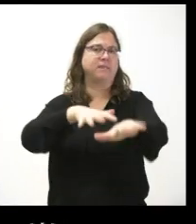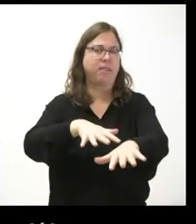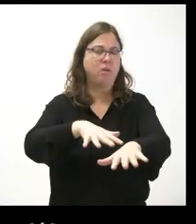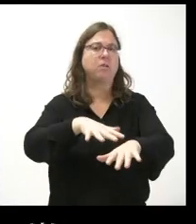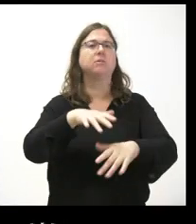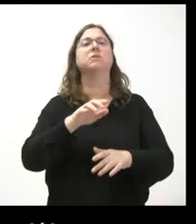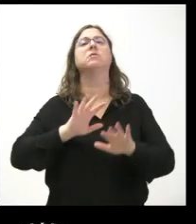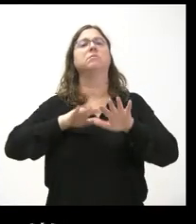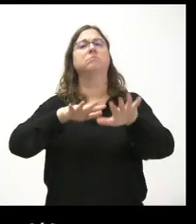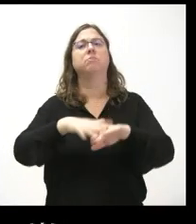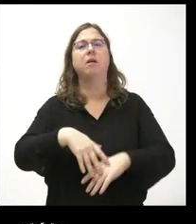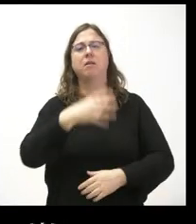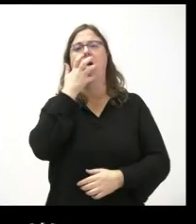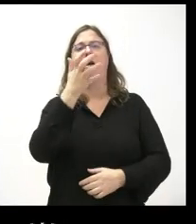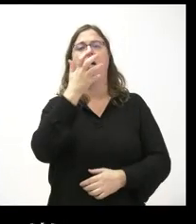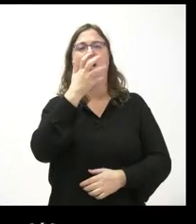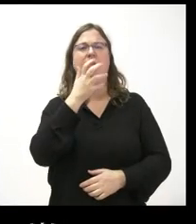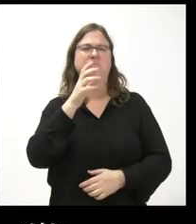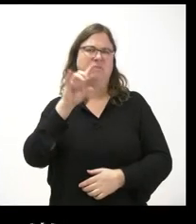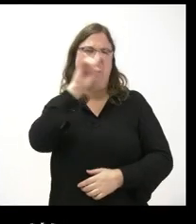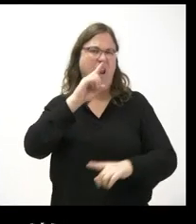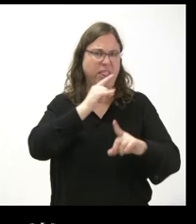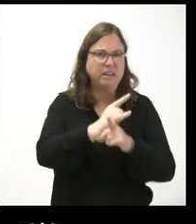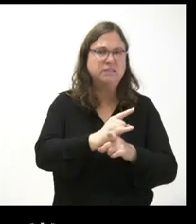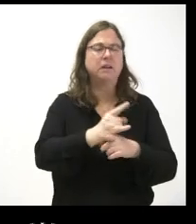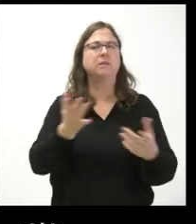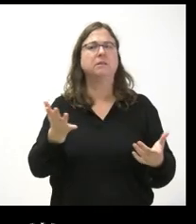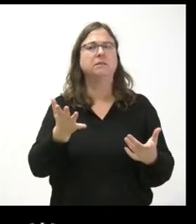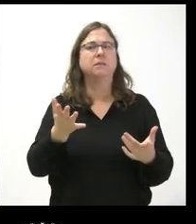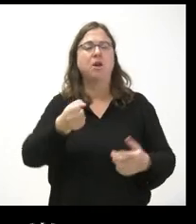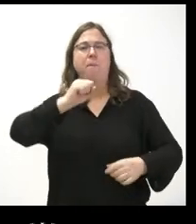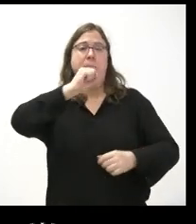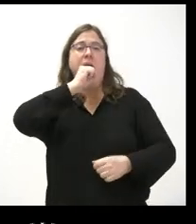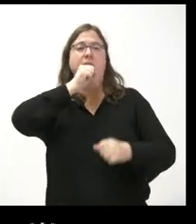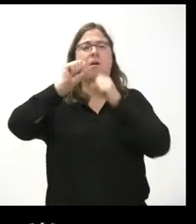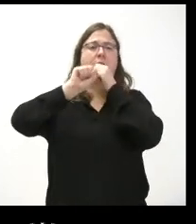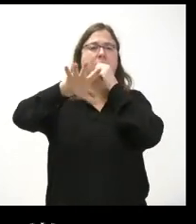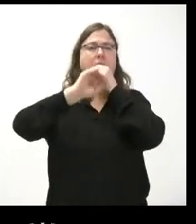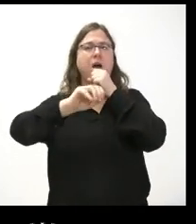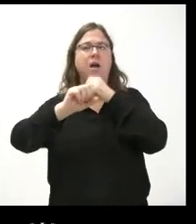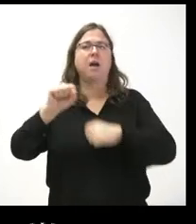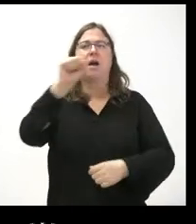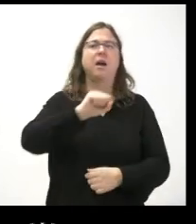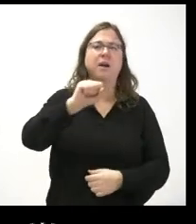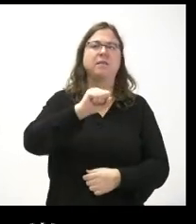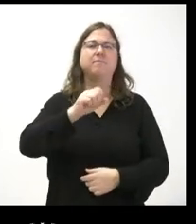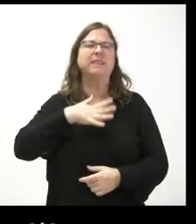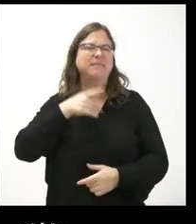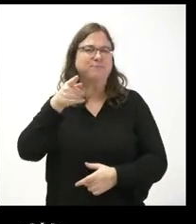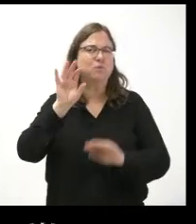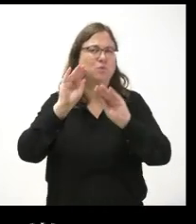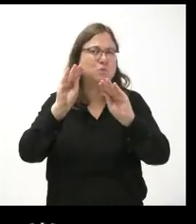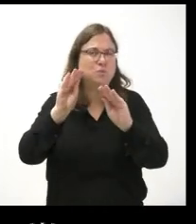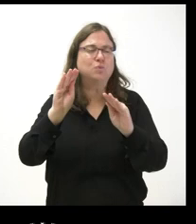se le ha oído entonar cánticos racistas. Les he cogido un megáfono y ha cantado en noviembre nacional. Me gustaría saber